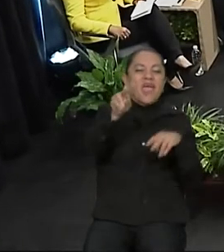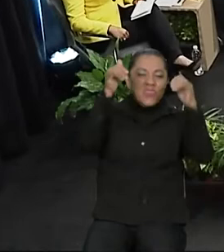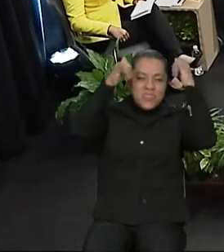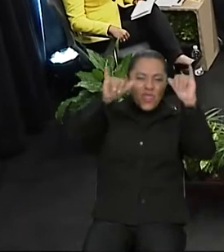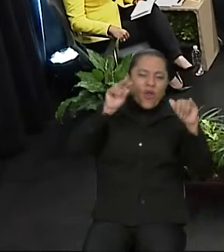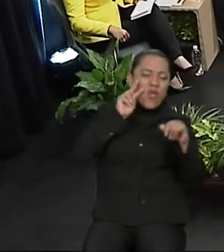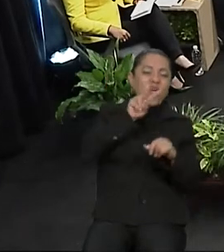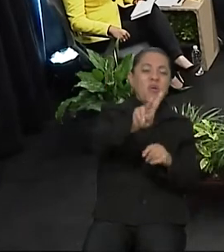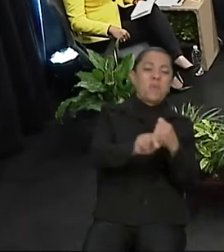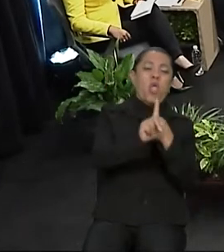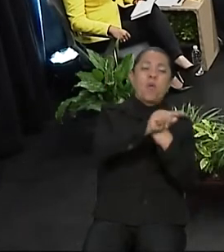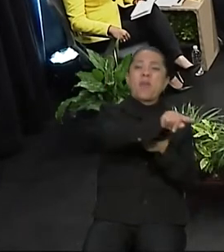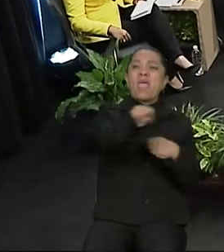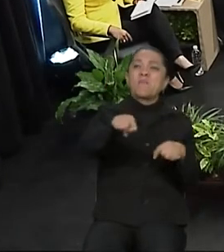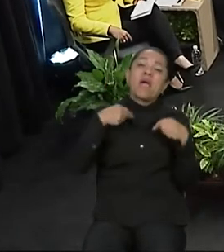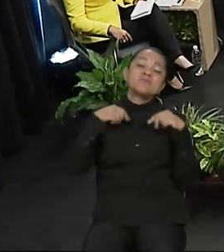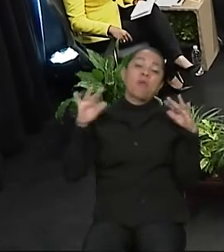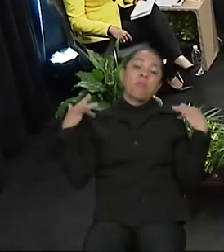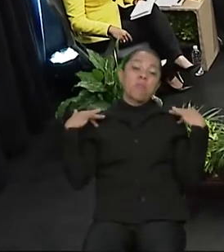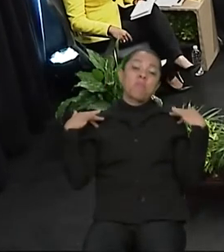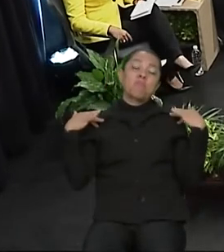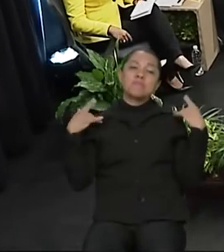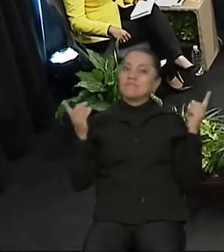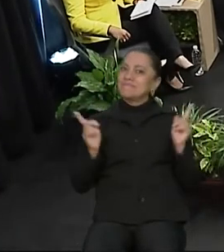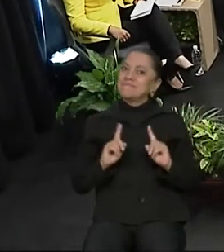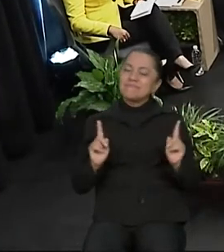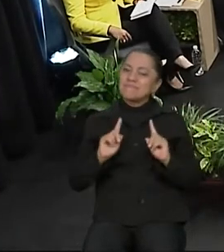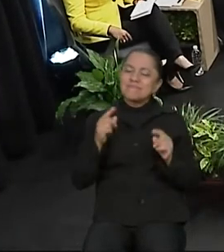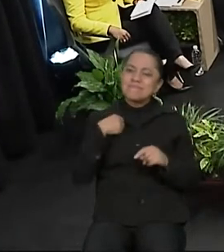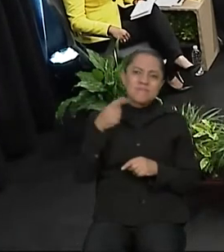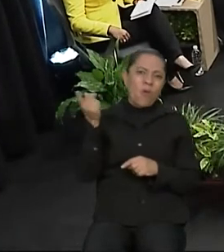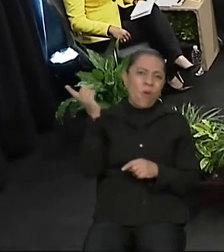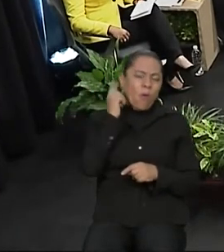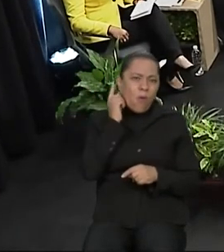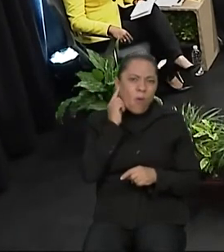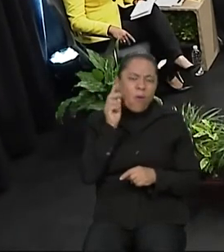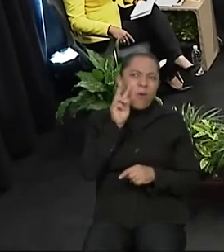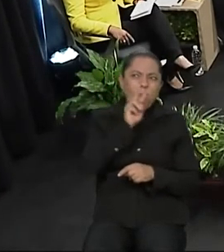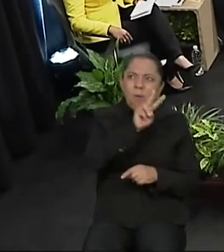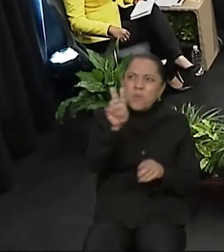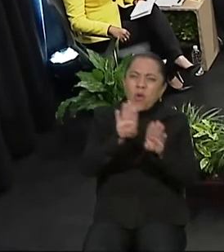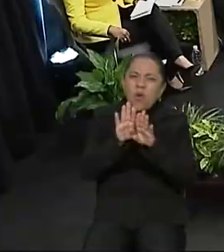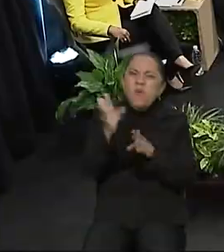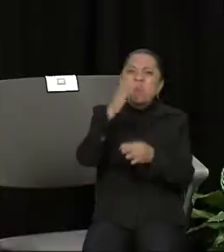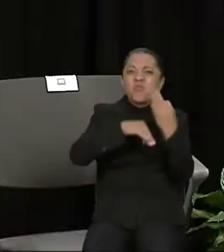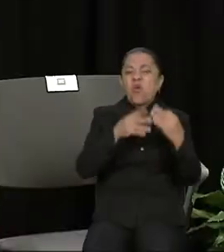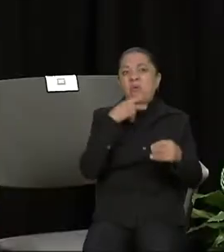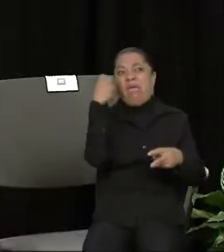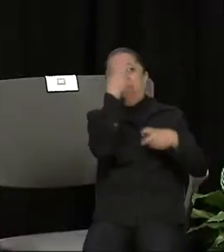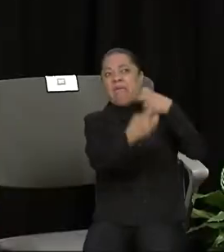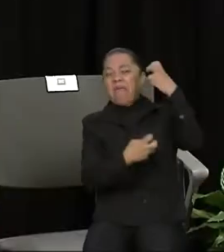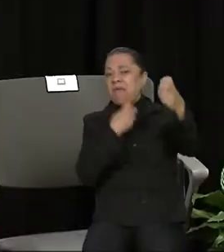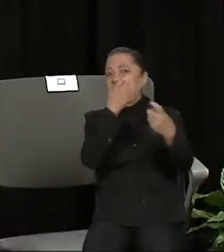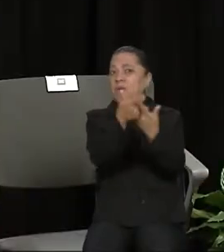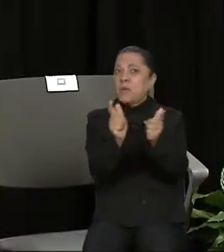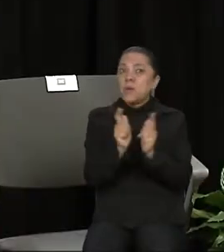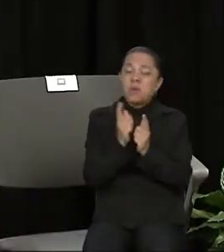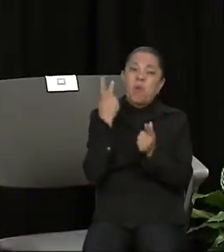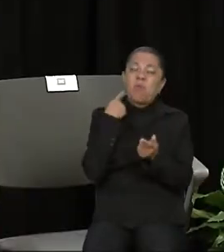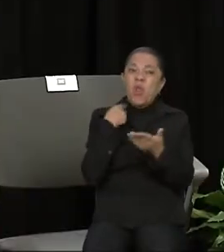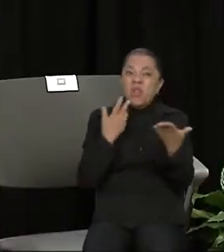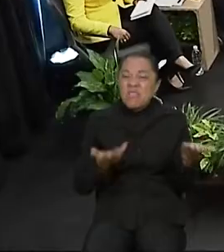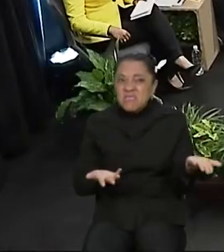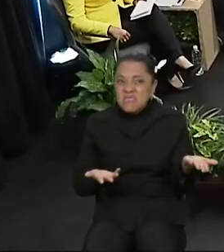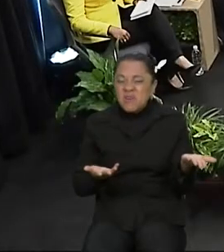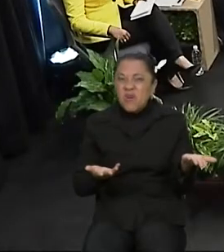carregando del Estado, cómo los ciudadanos se quejan de los partidos políticos. Y yo hice mi análisis cuando recibí la invitación de Jessica a